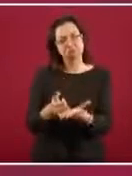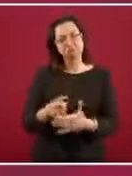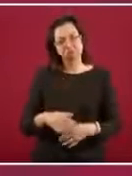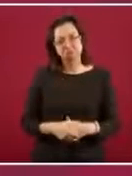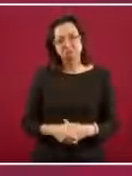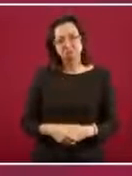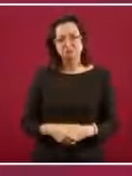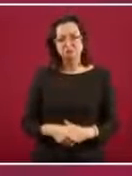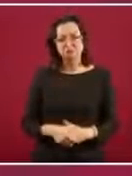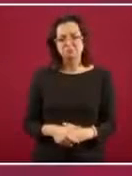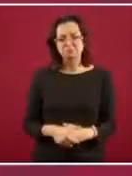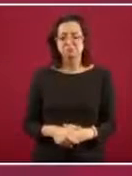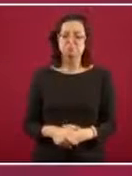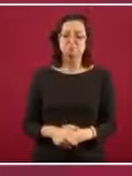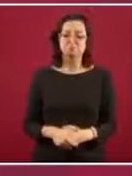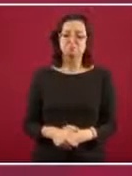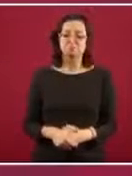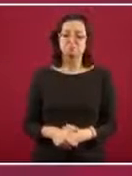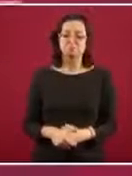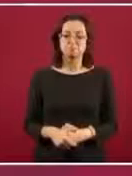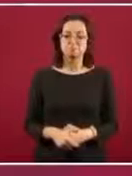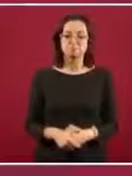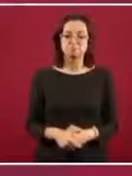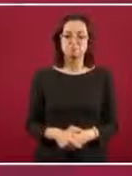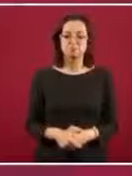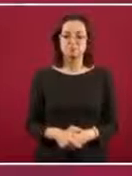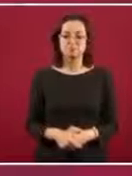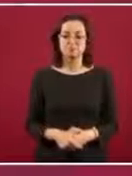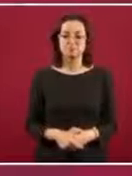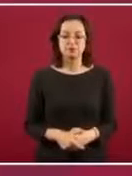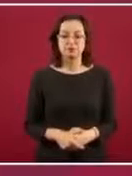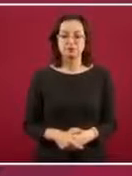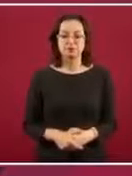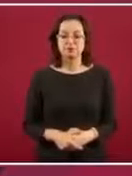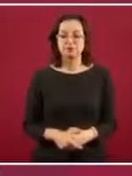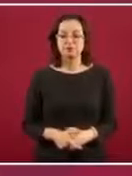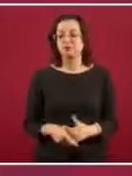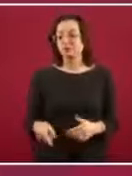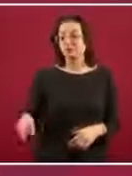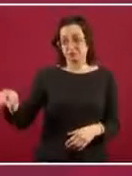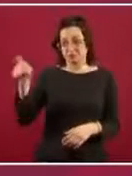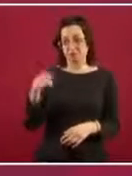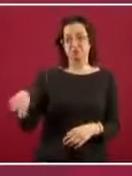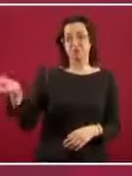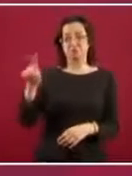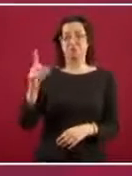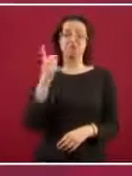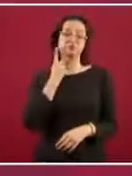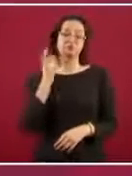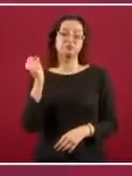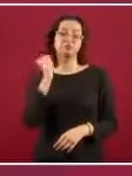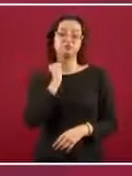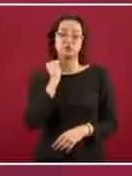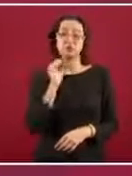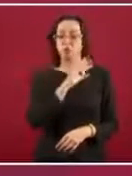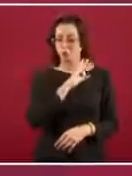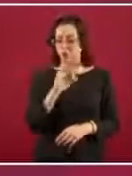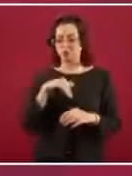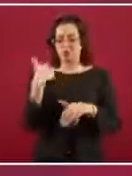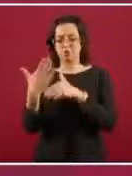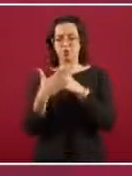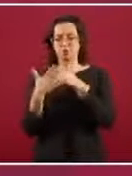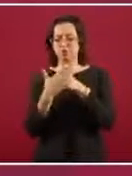lo pueden hacer lo más pronto posible, la semana próxima,